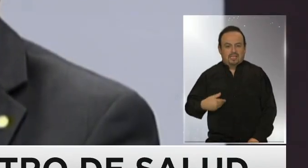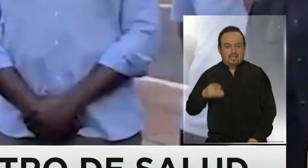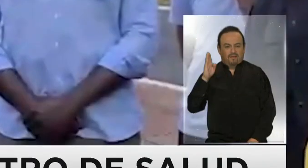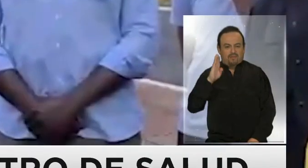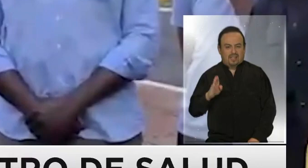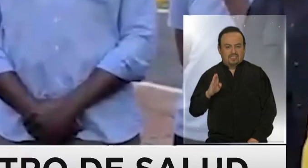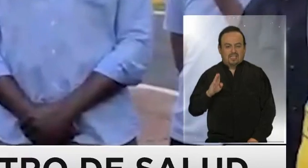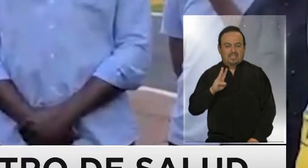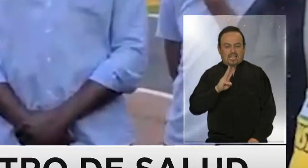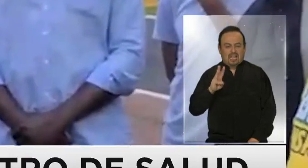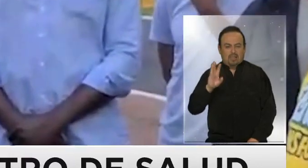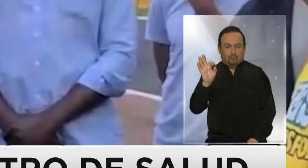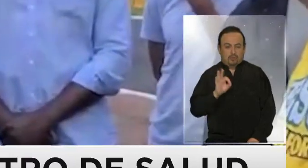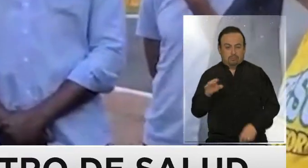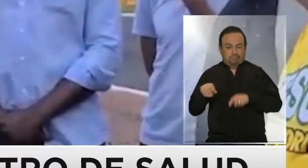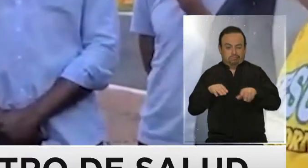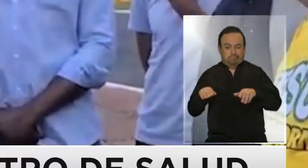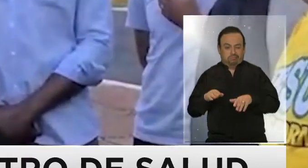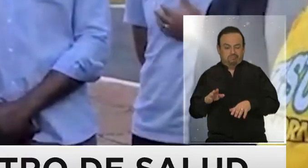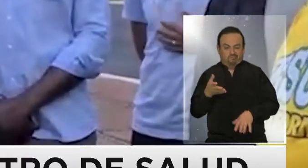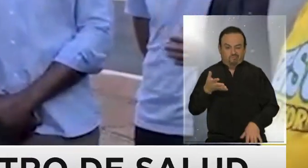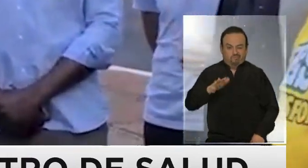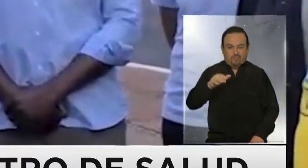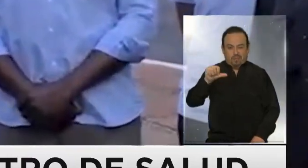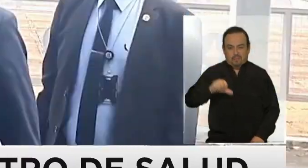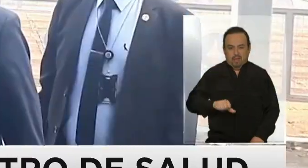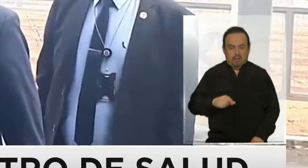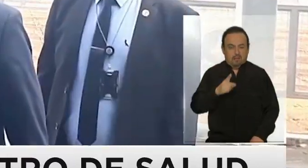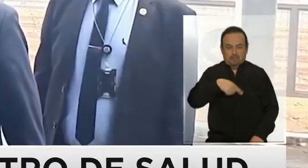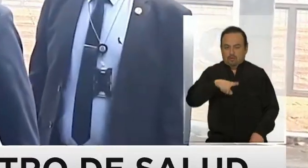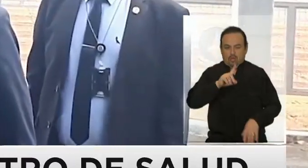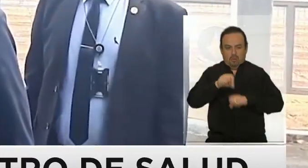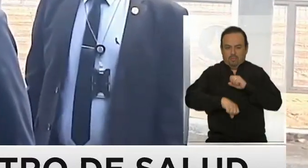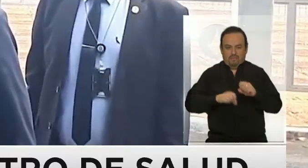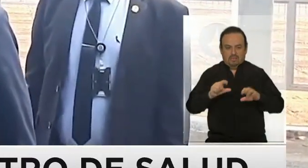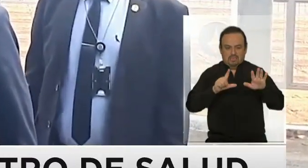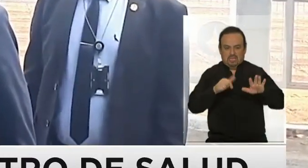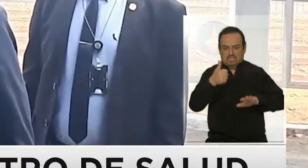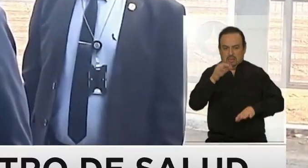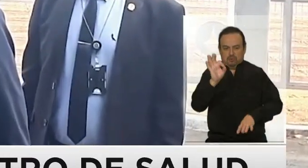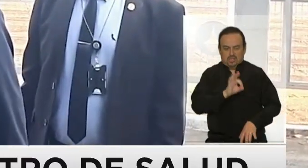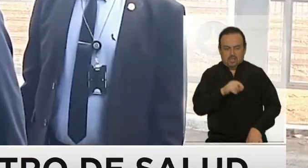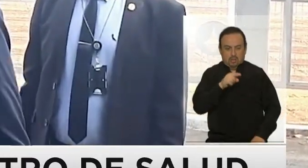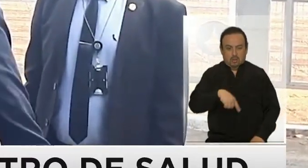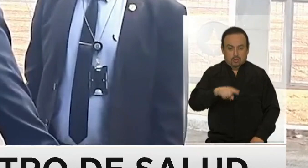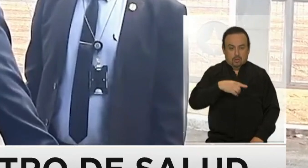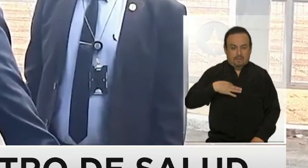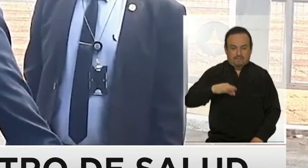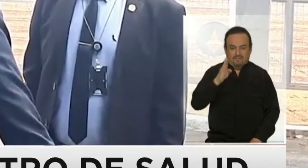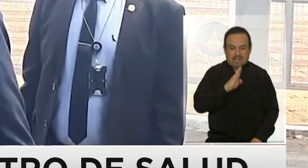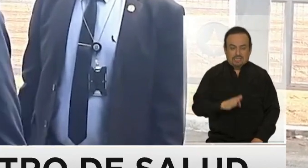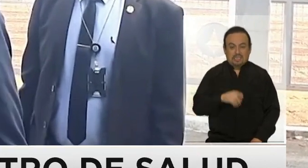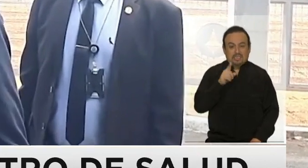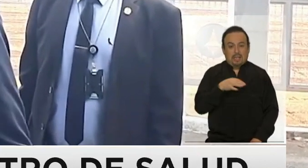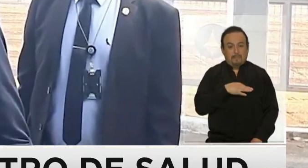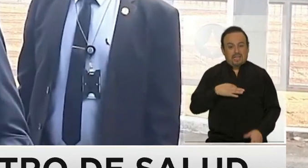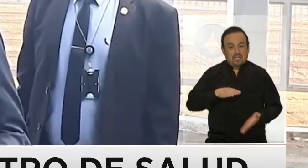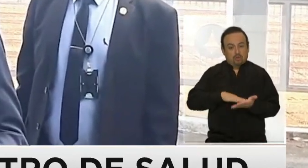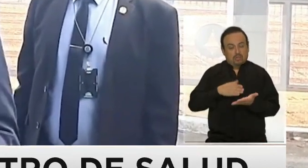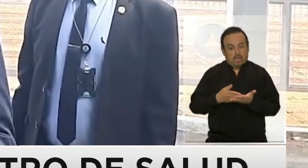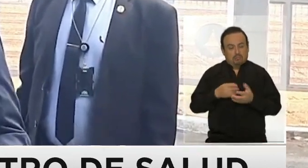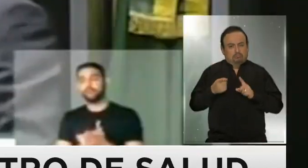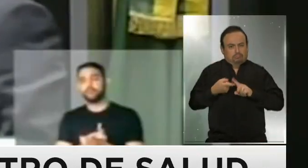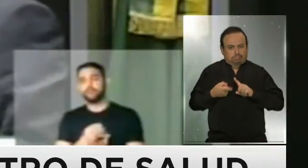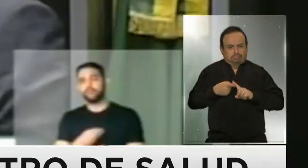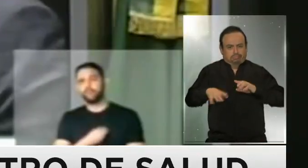de Bolsonaro, cuya gestión en la emergencia es desaprobada por el 76 por ciento de los ciudadanos. El ministro de Salud participó